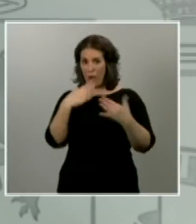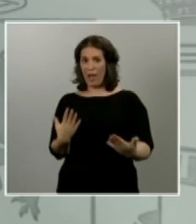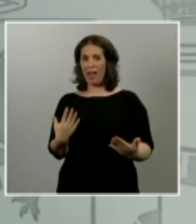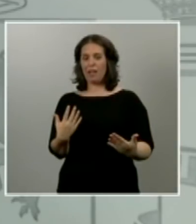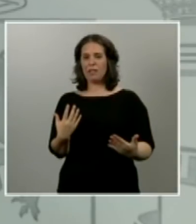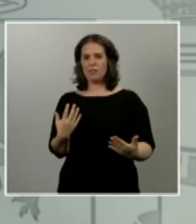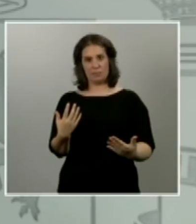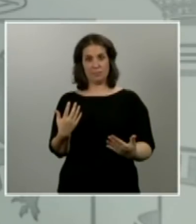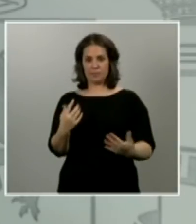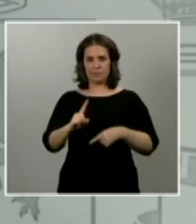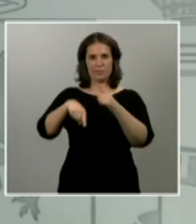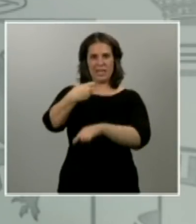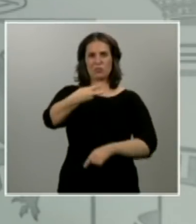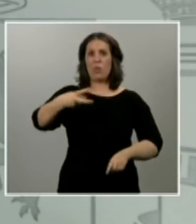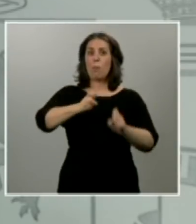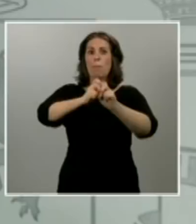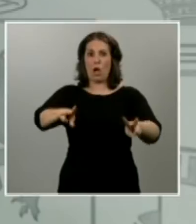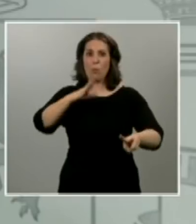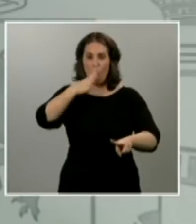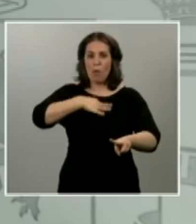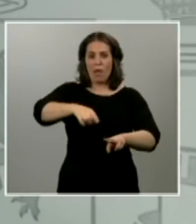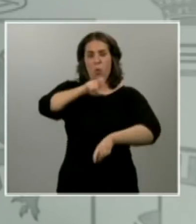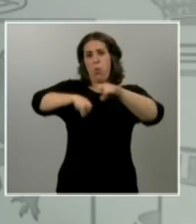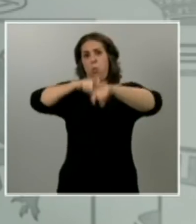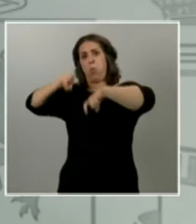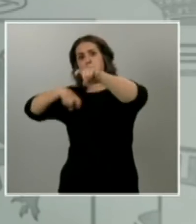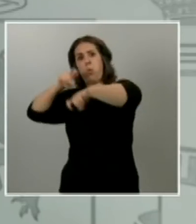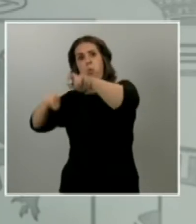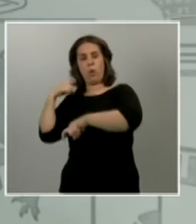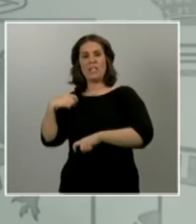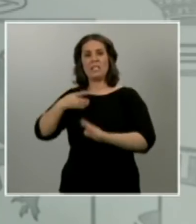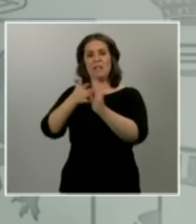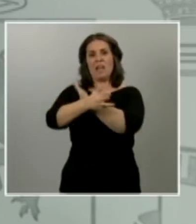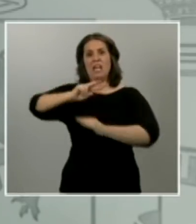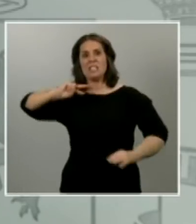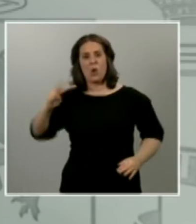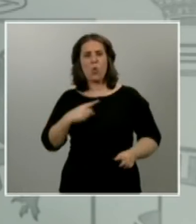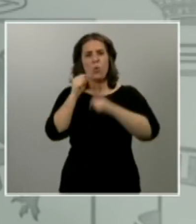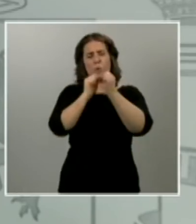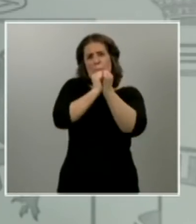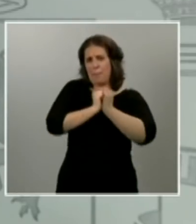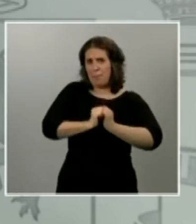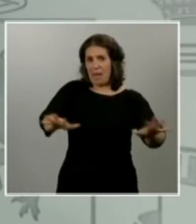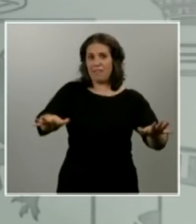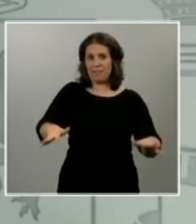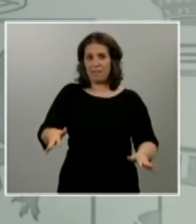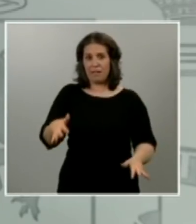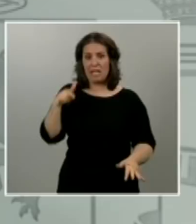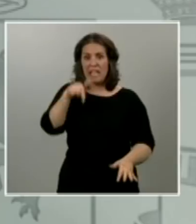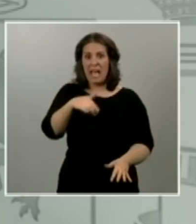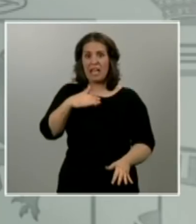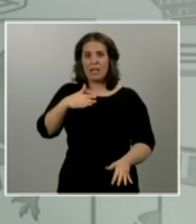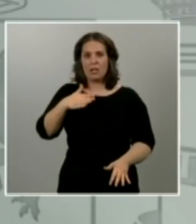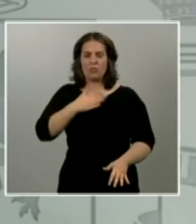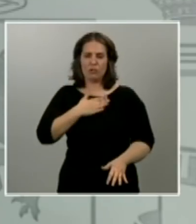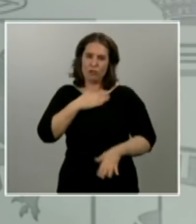que devolvernos al punto de partida porque desencadenaría una segunda ola que nos golpearía cuando nuestras resistencias están, reconozcámosla, más